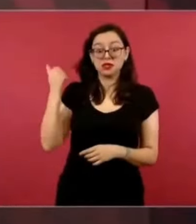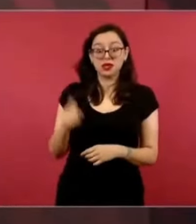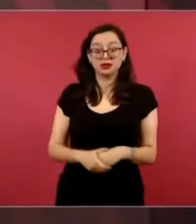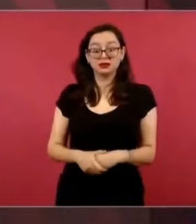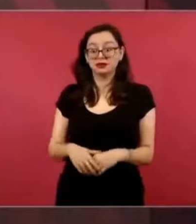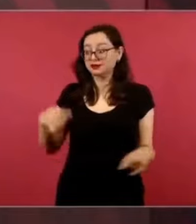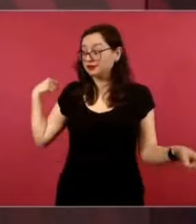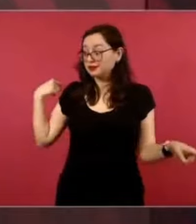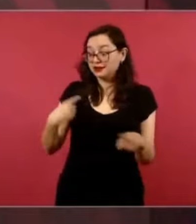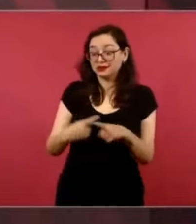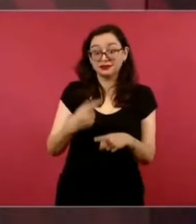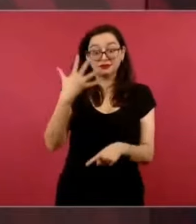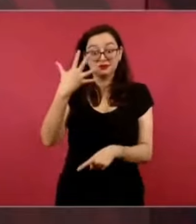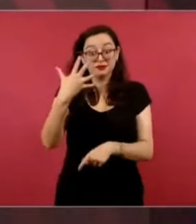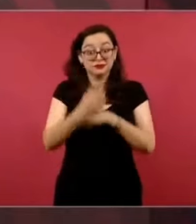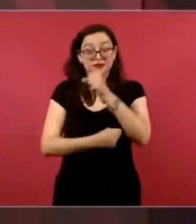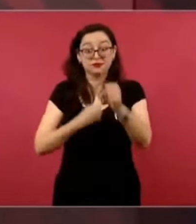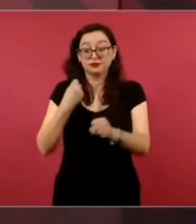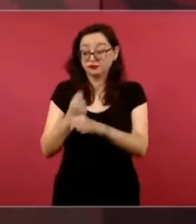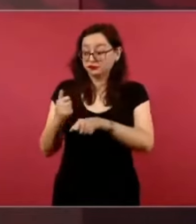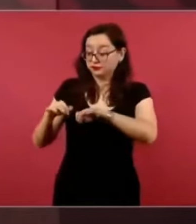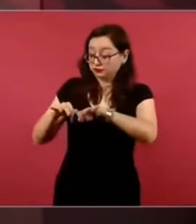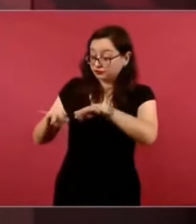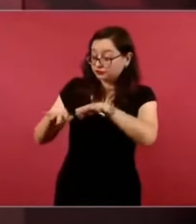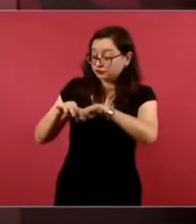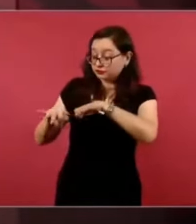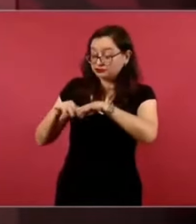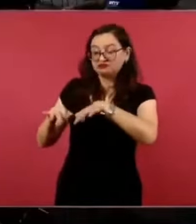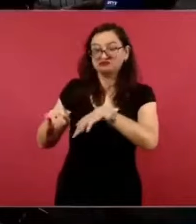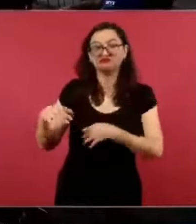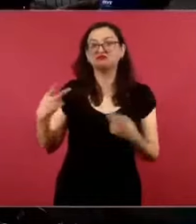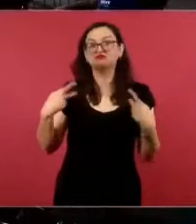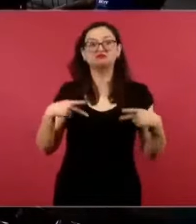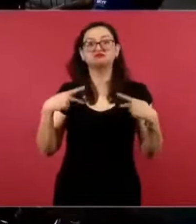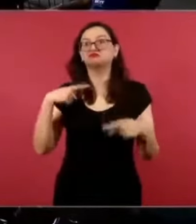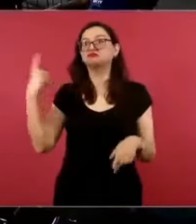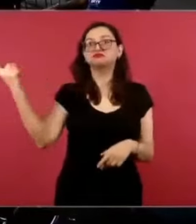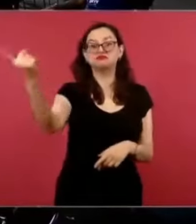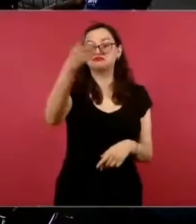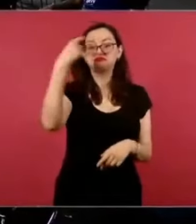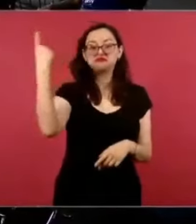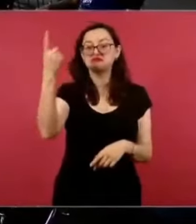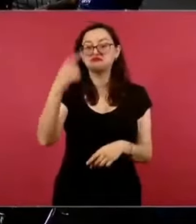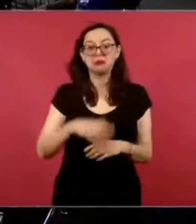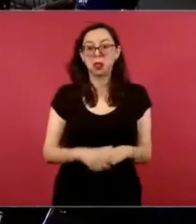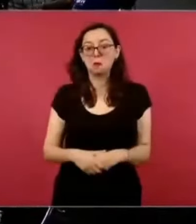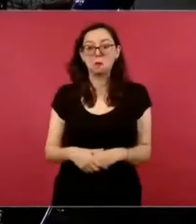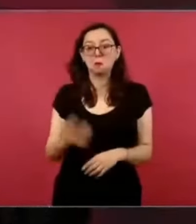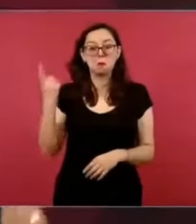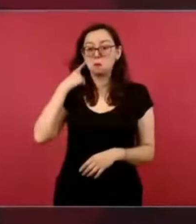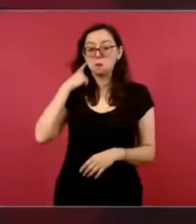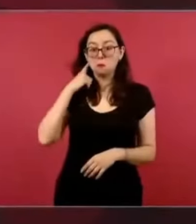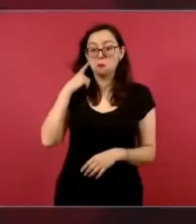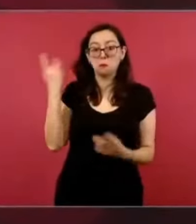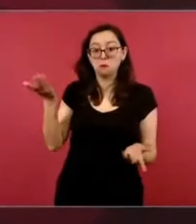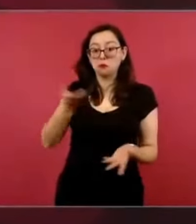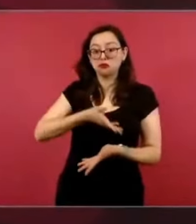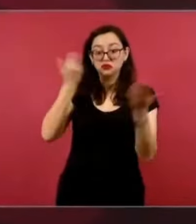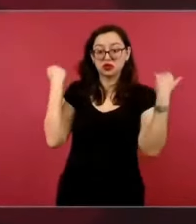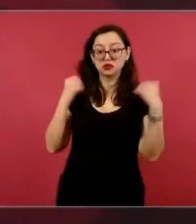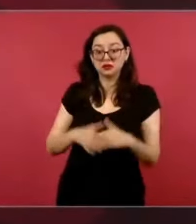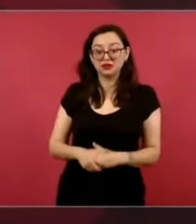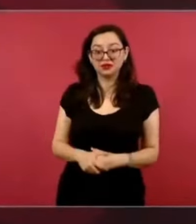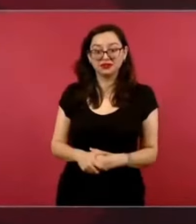y están los técnicos de la Comisión Federal de Electricidad. Y ahora tuvimos la dicha,